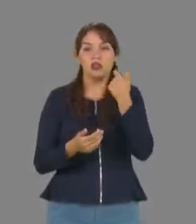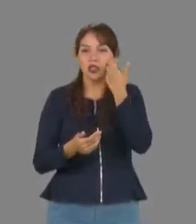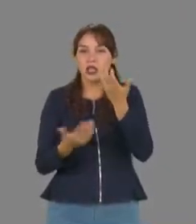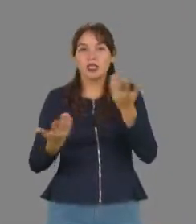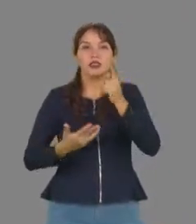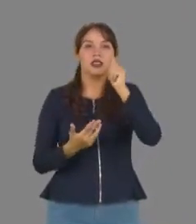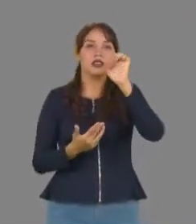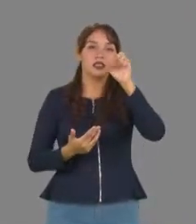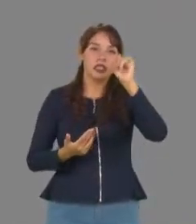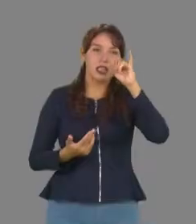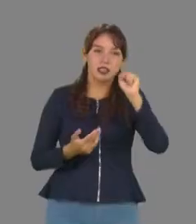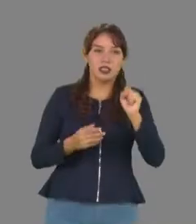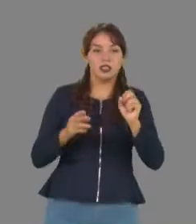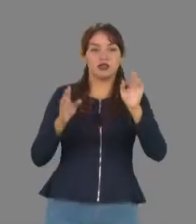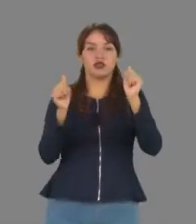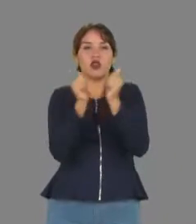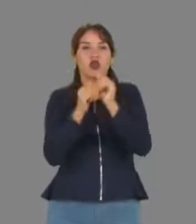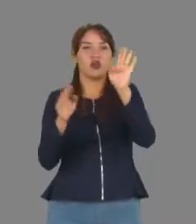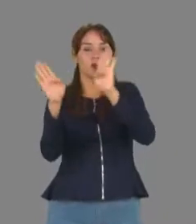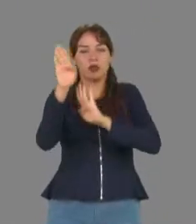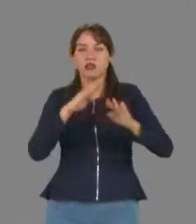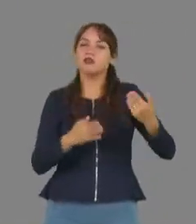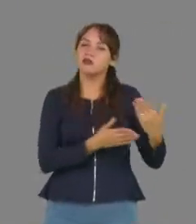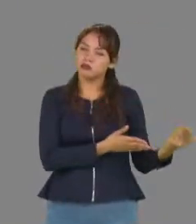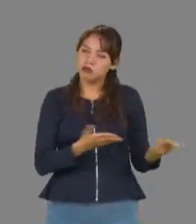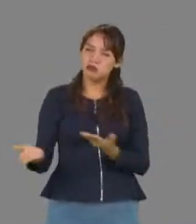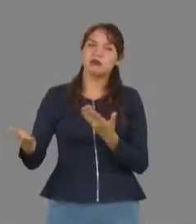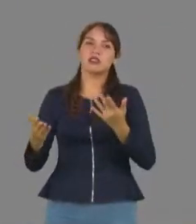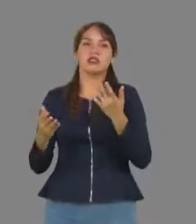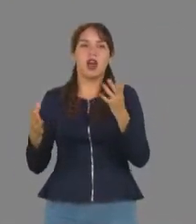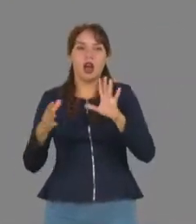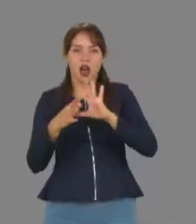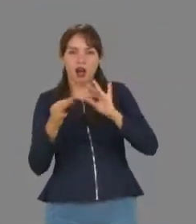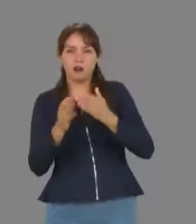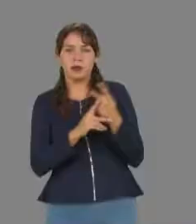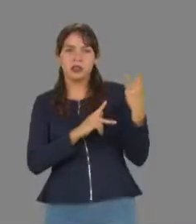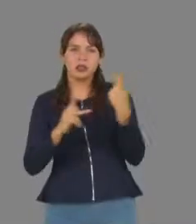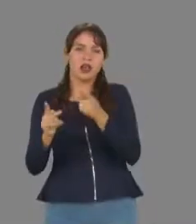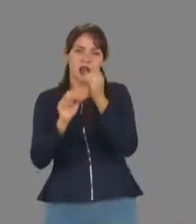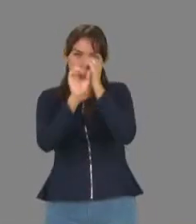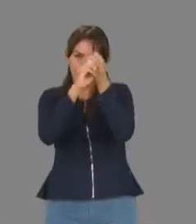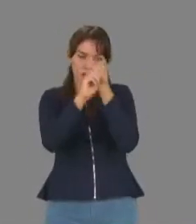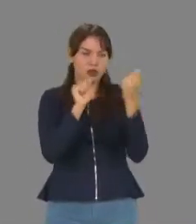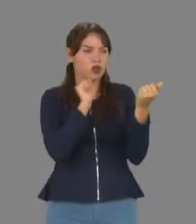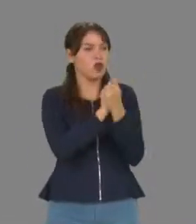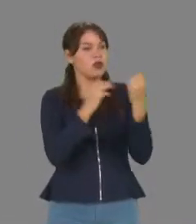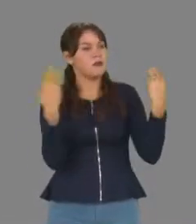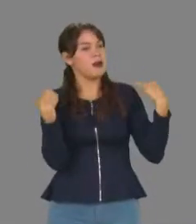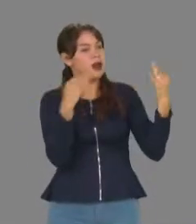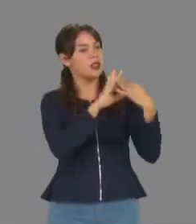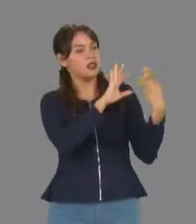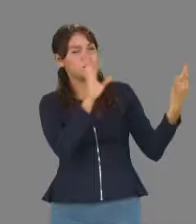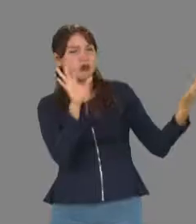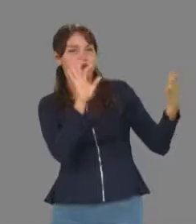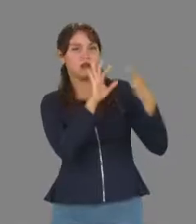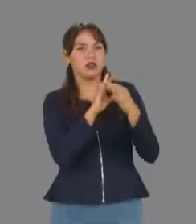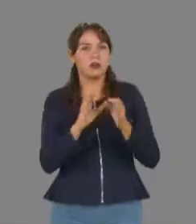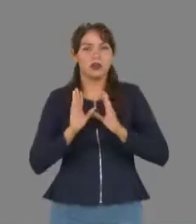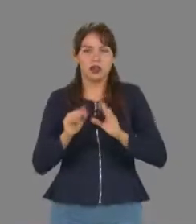tesis en la materia, poniendo a su disposición laboratorios equipados y colaborando con sus profesores dentro de algún proyecto.